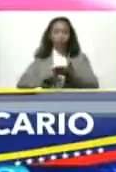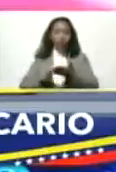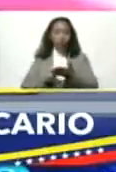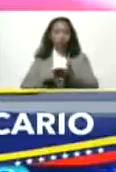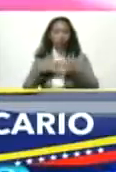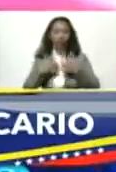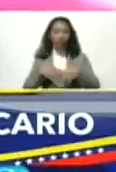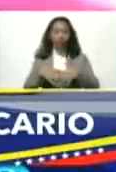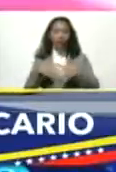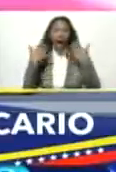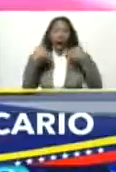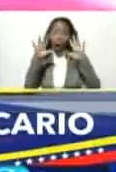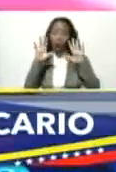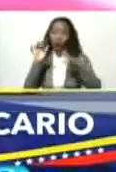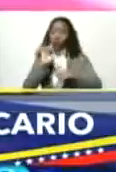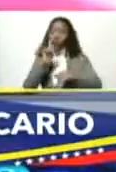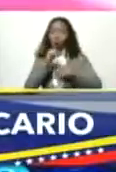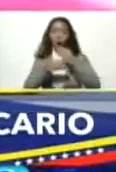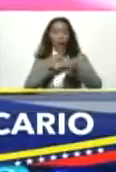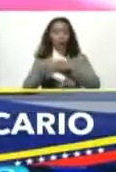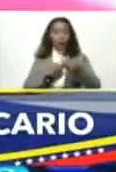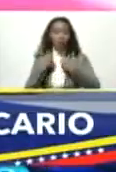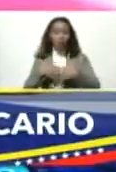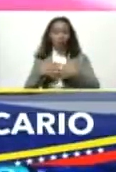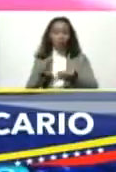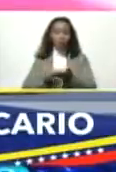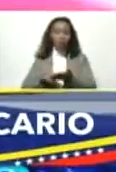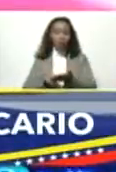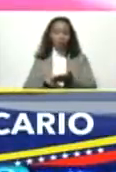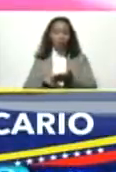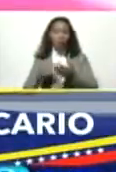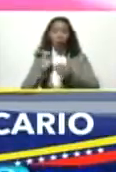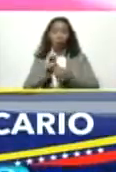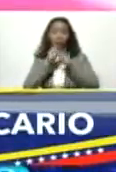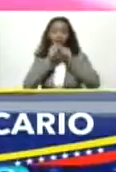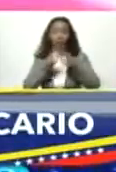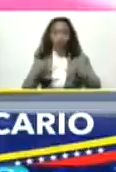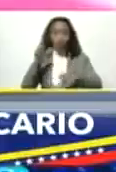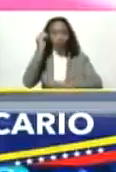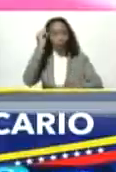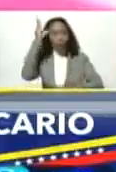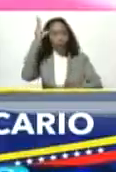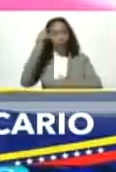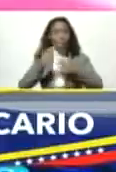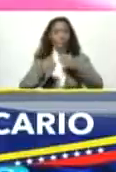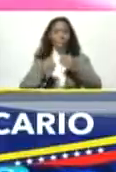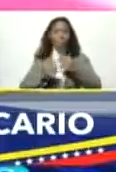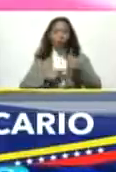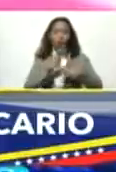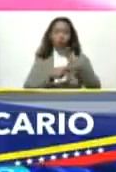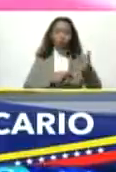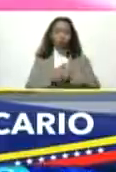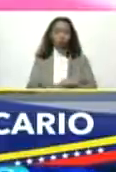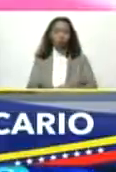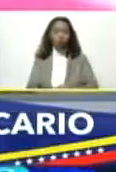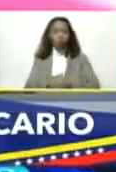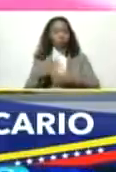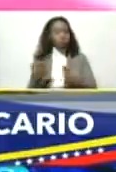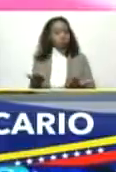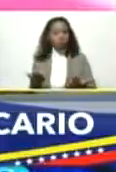de industrias que aún no han sido recuperadas, o de expansión de la capacidad productiva de